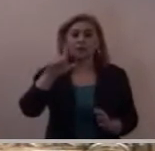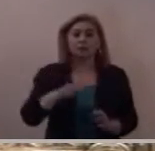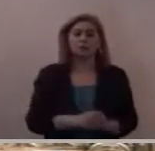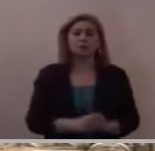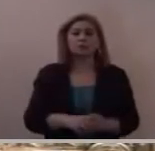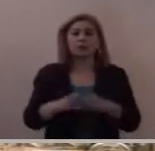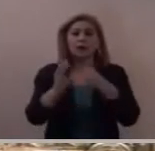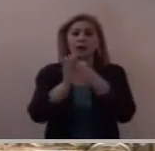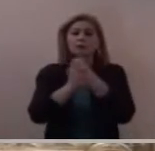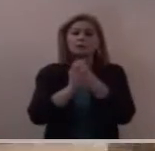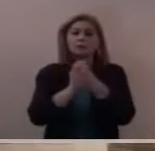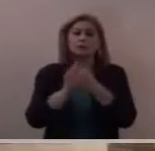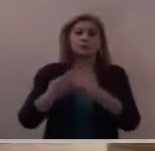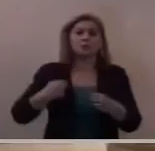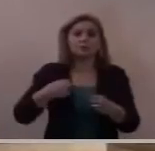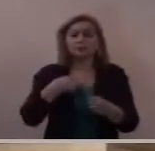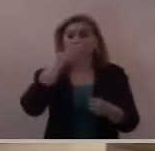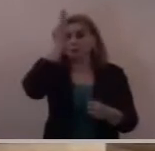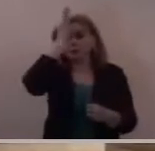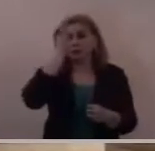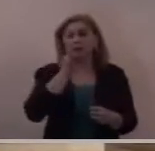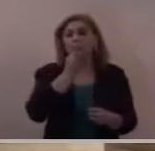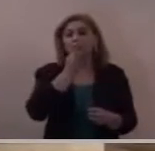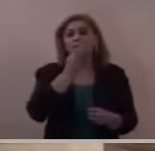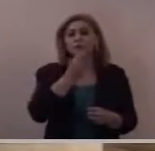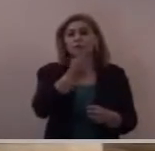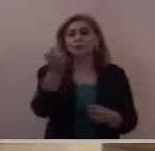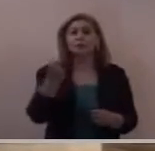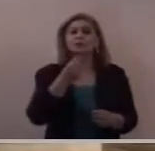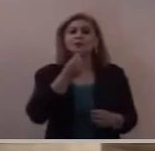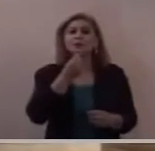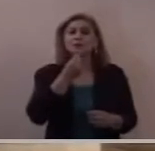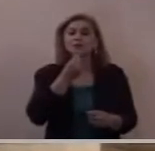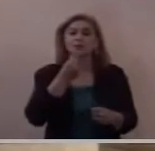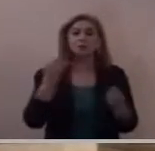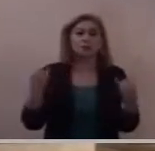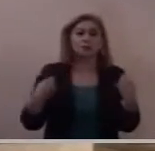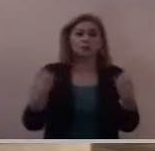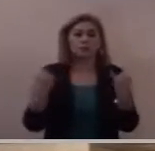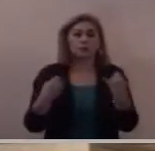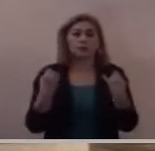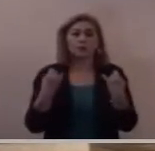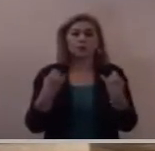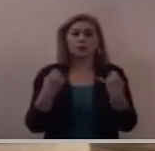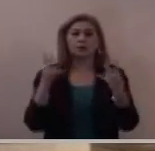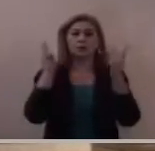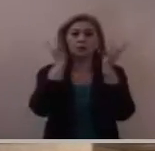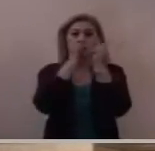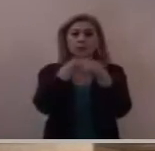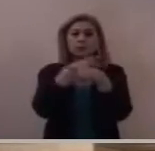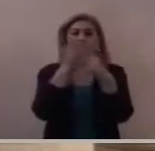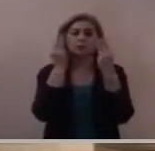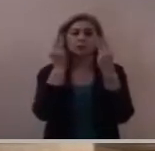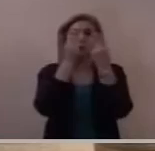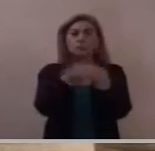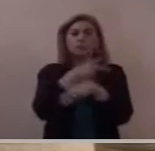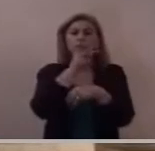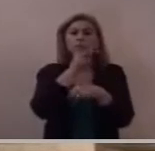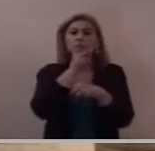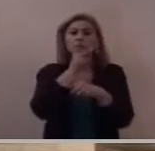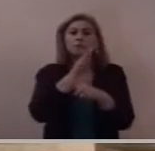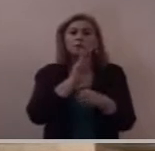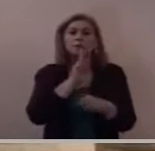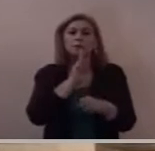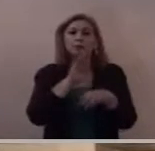a ustedes, niños y jóvenes padrinos, madrinas, papás,